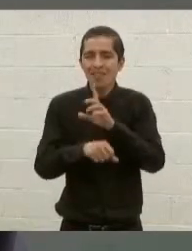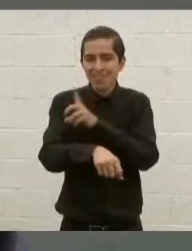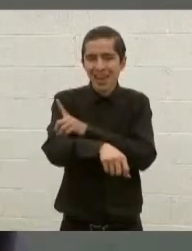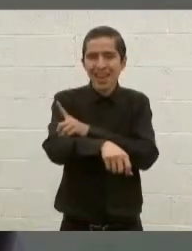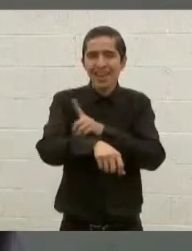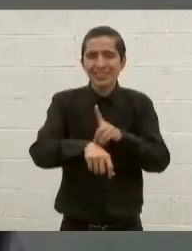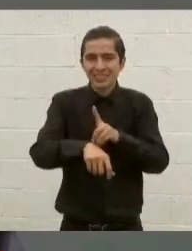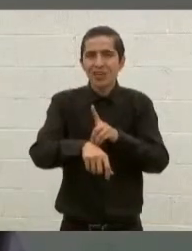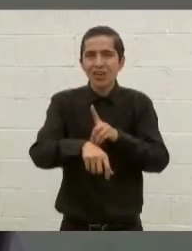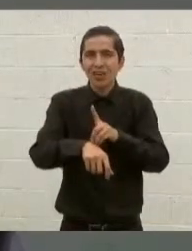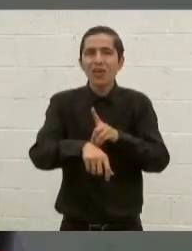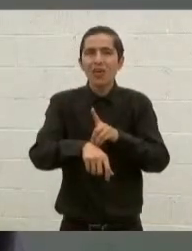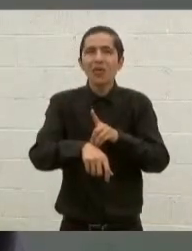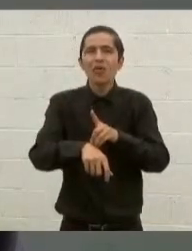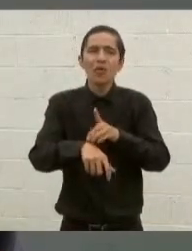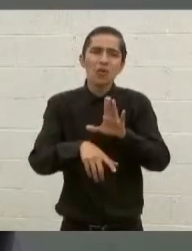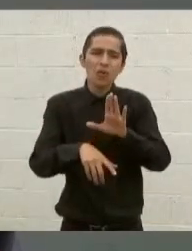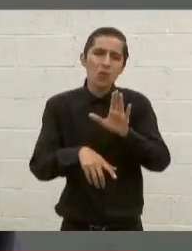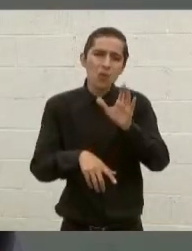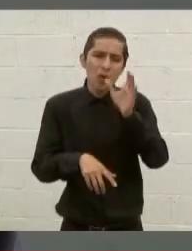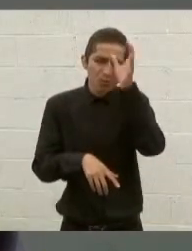chalecos color verde